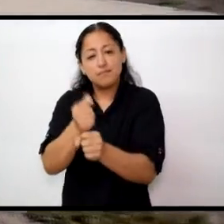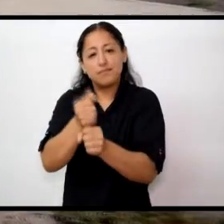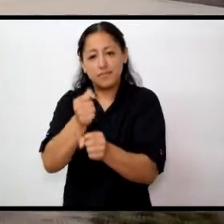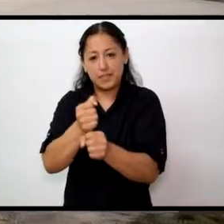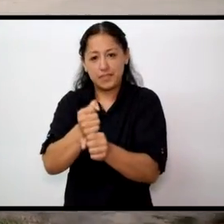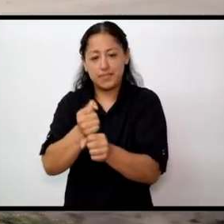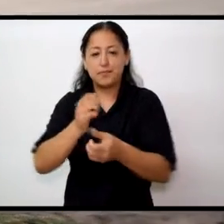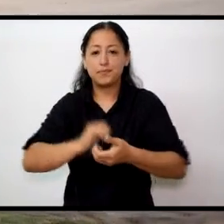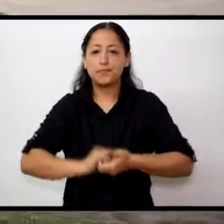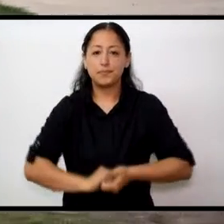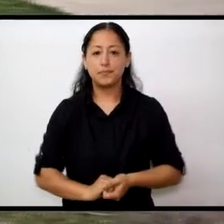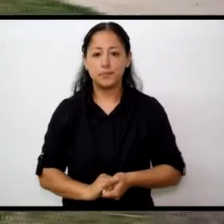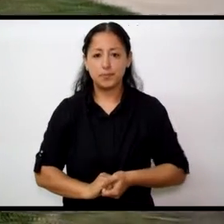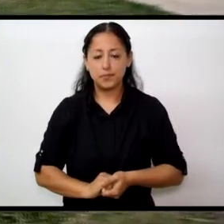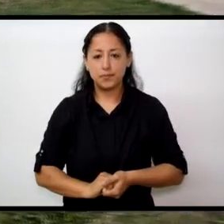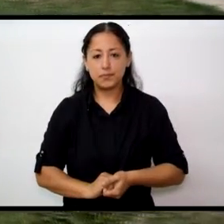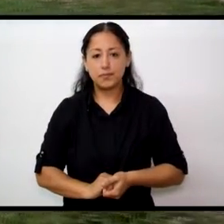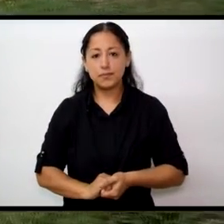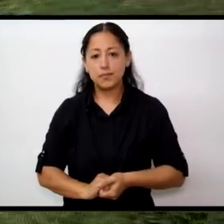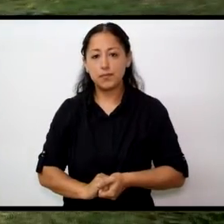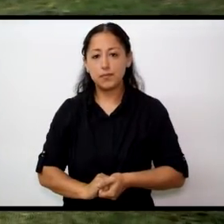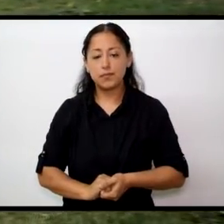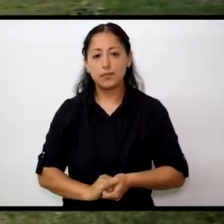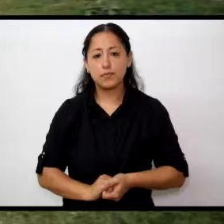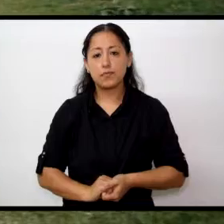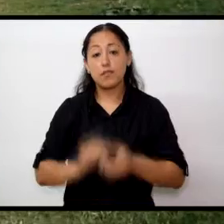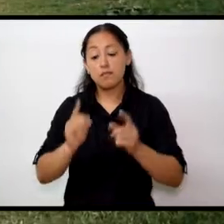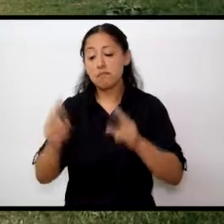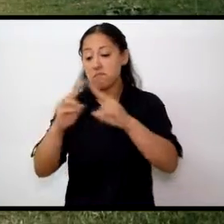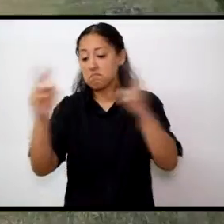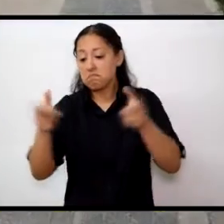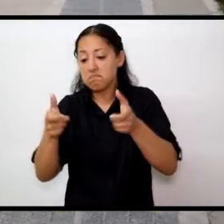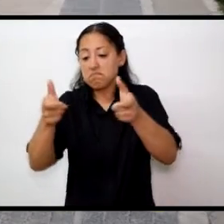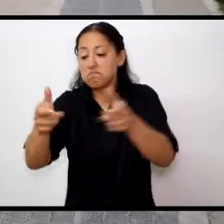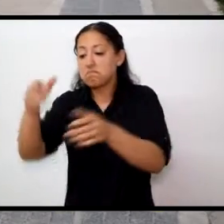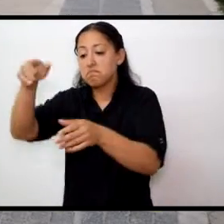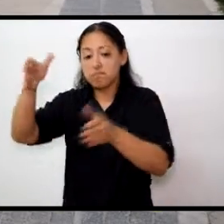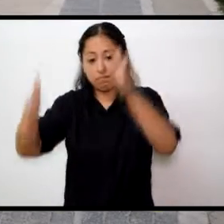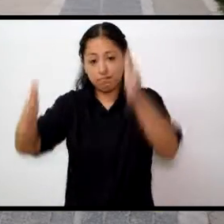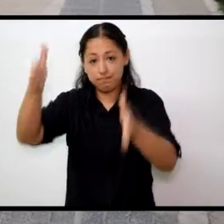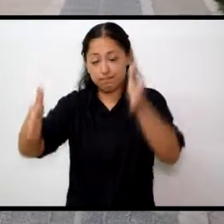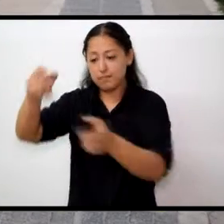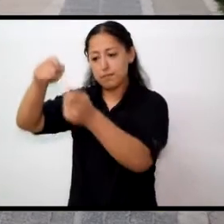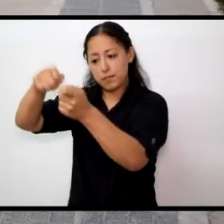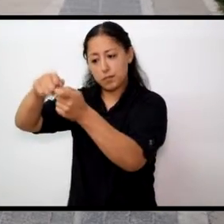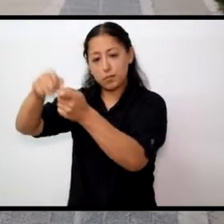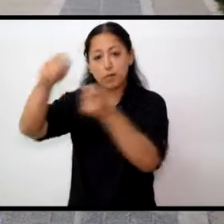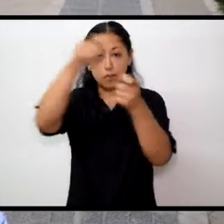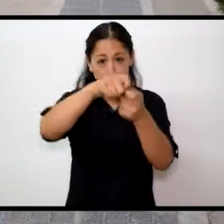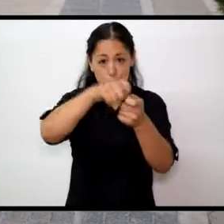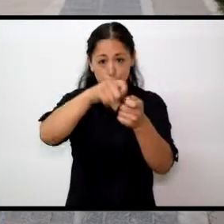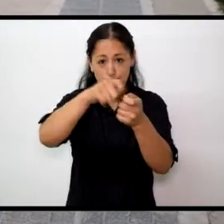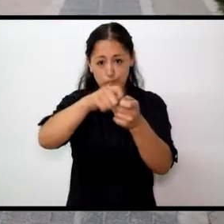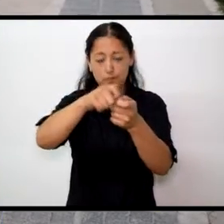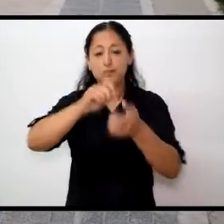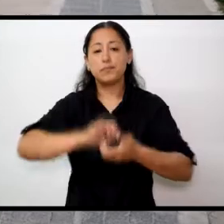todos los laterales de lo que sería la alcantarilla puente. También en pocos días estamos